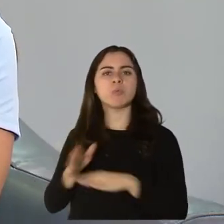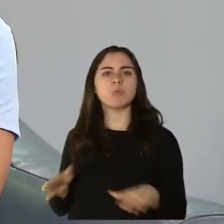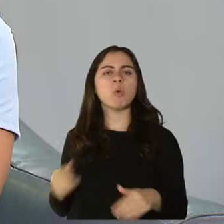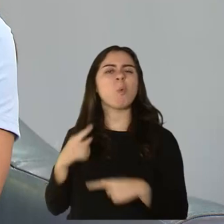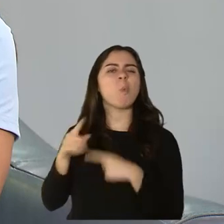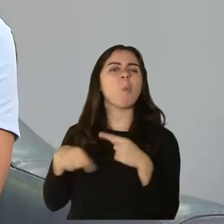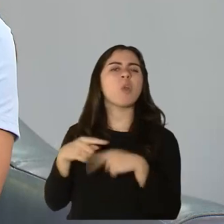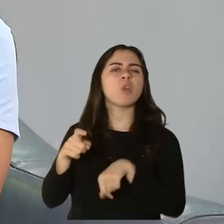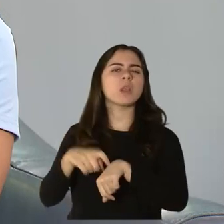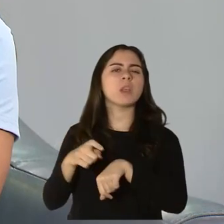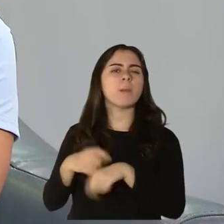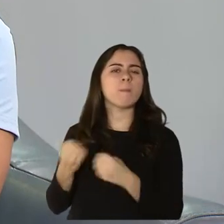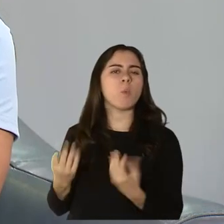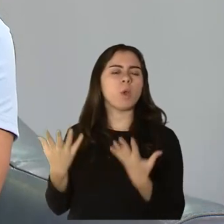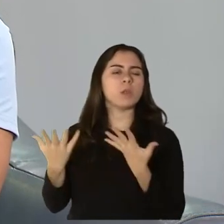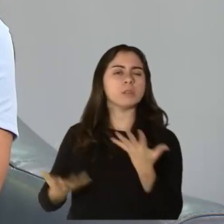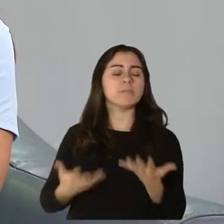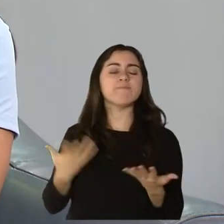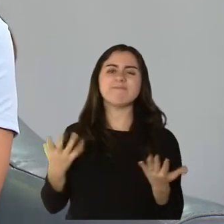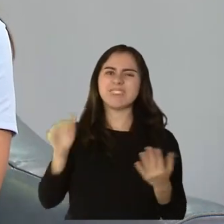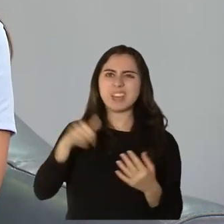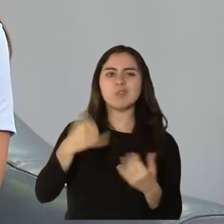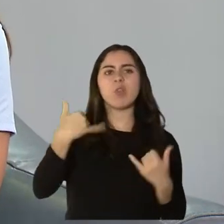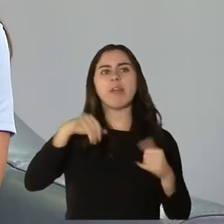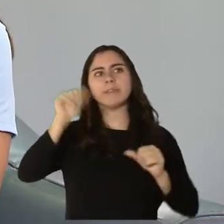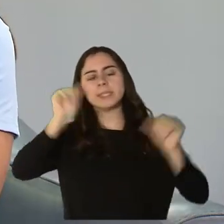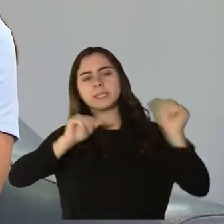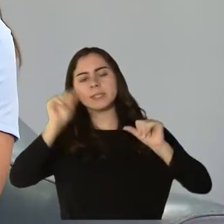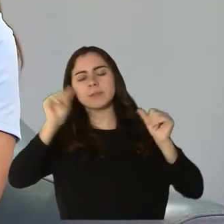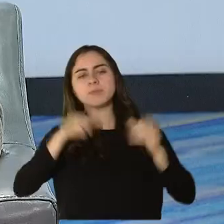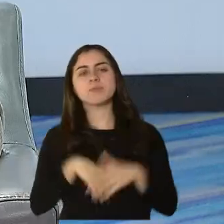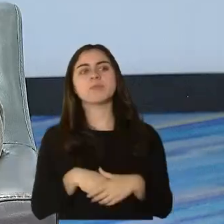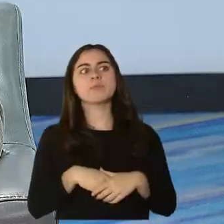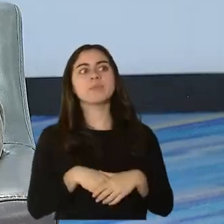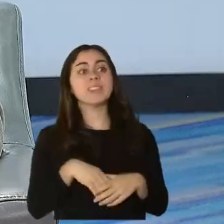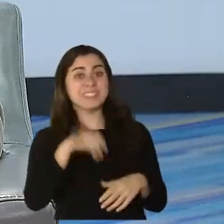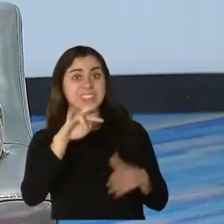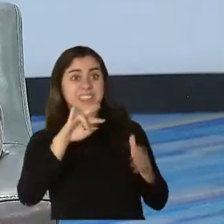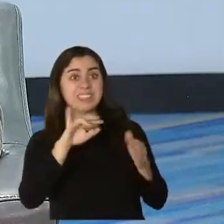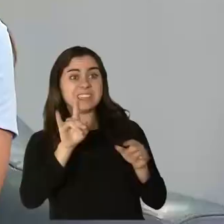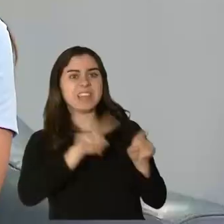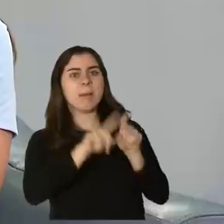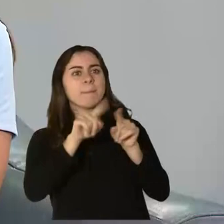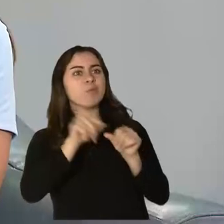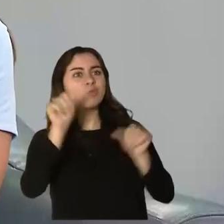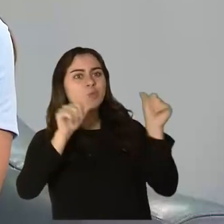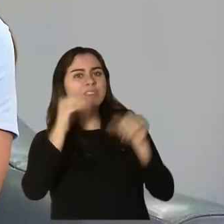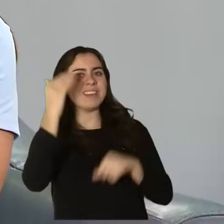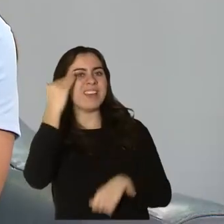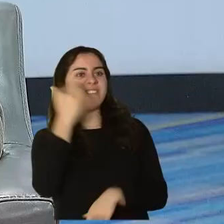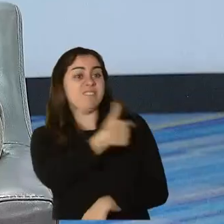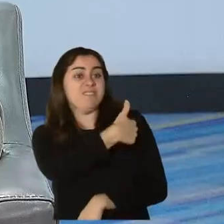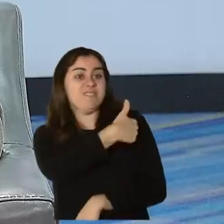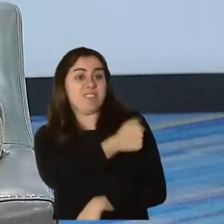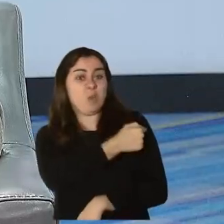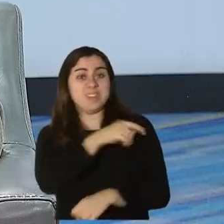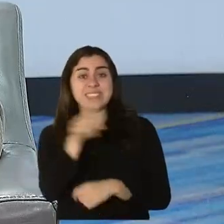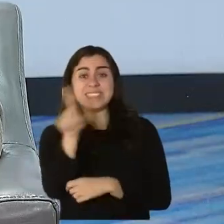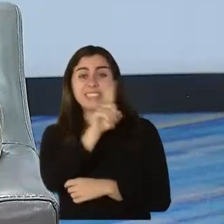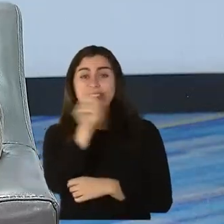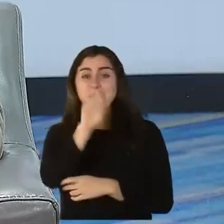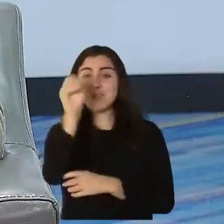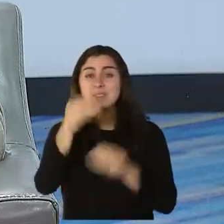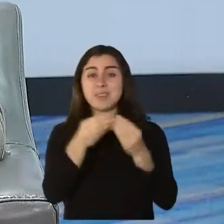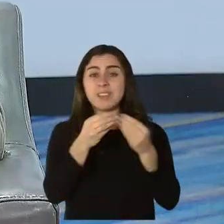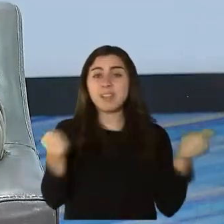¿la vacuna tampoco es la panacea? Porque no te va a proteger 100%, incluso lo puedes adquirir y transmitir. Claro, ninguna vacuna es